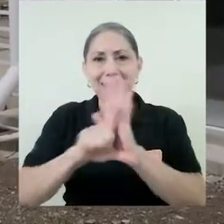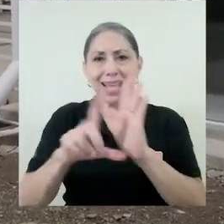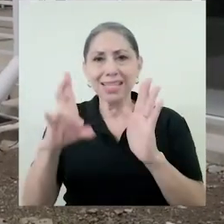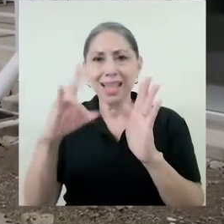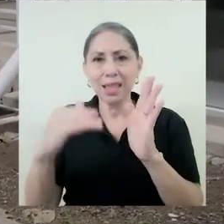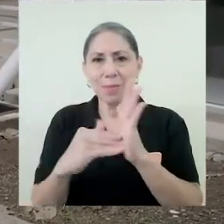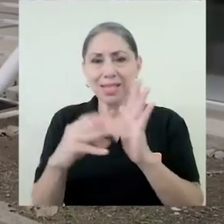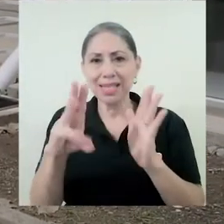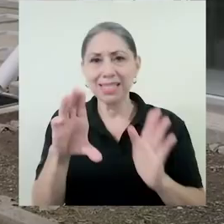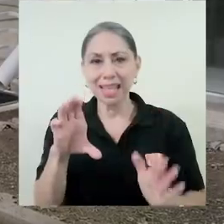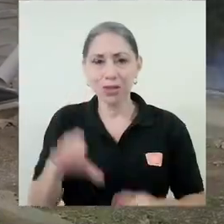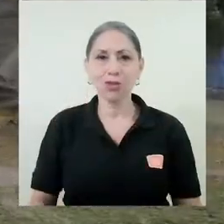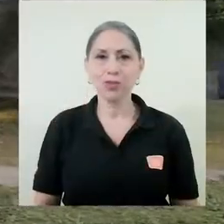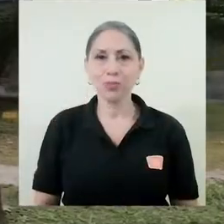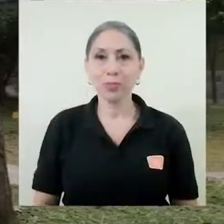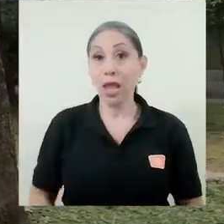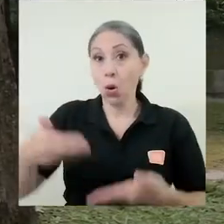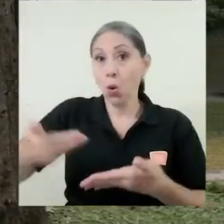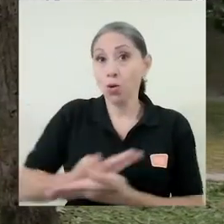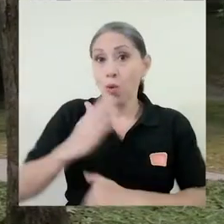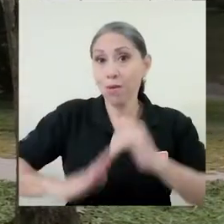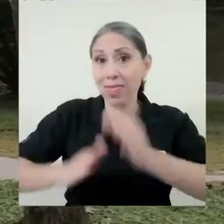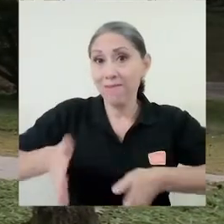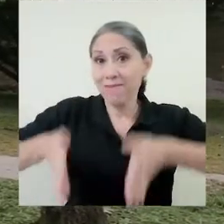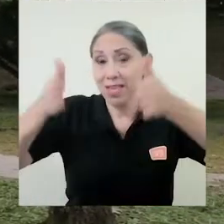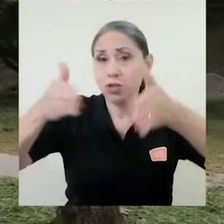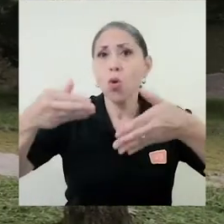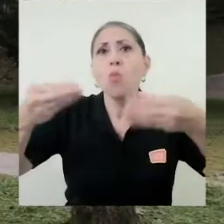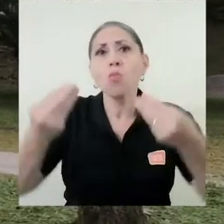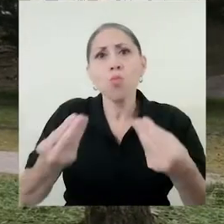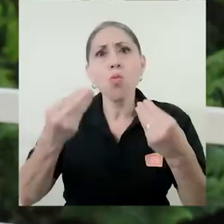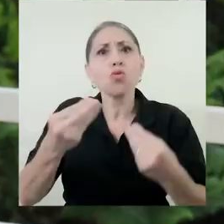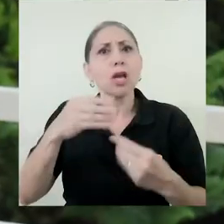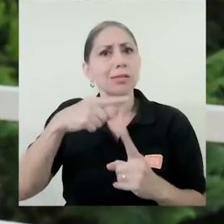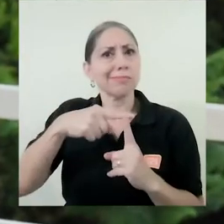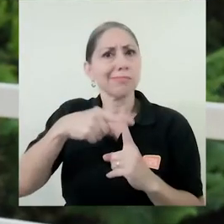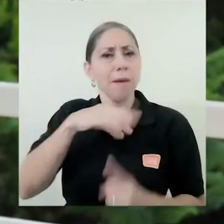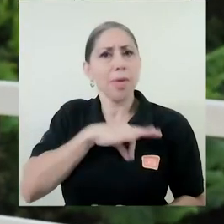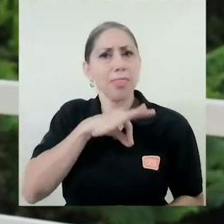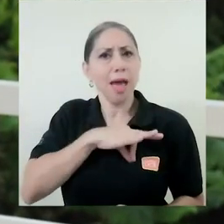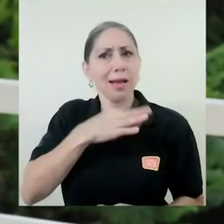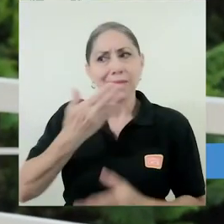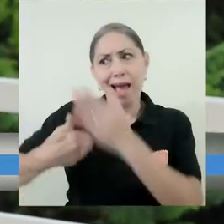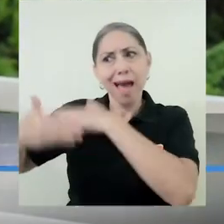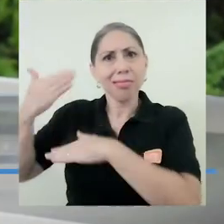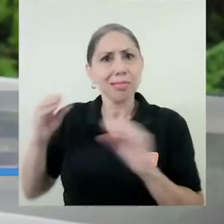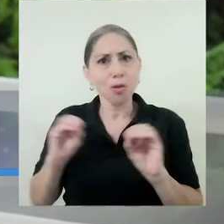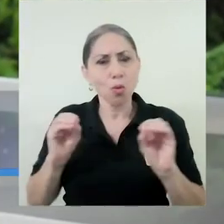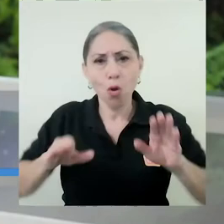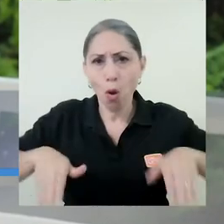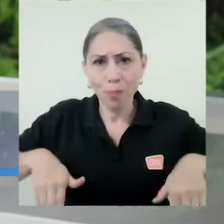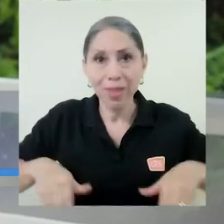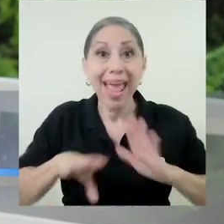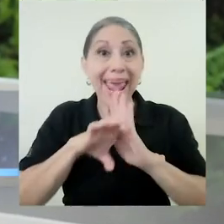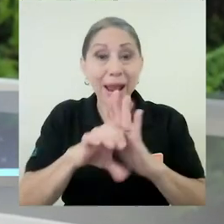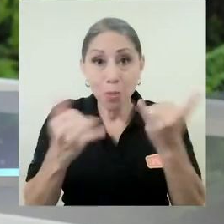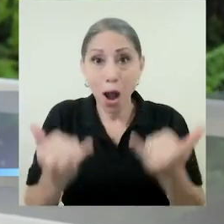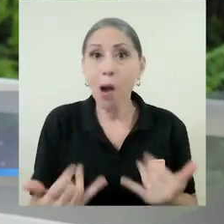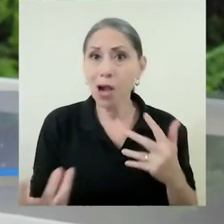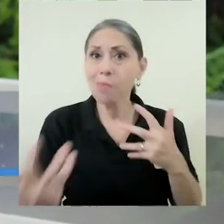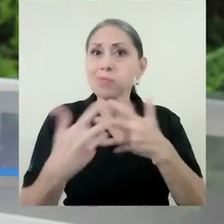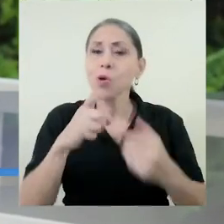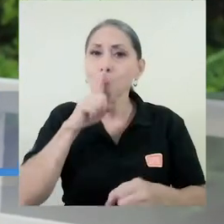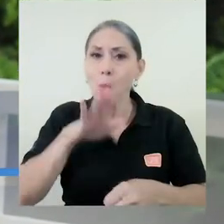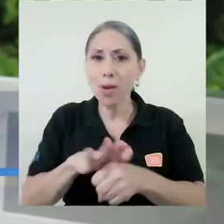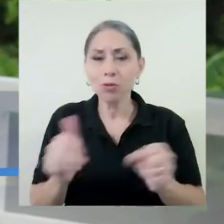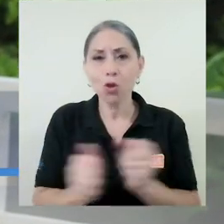7600. Bueno, el nuevo edificio tiene muchas ventajas que el antiguo edificio no tenía. Por ejemplo, ahora cumplimos con la